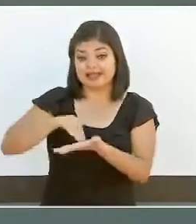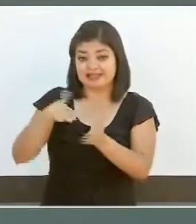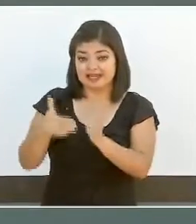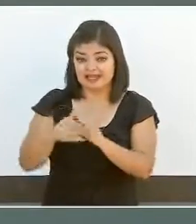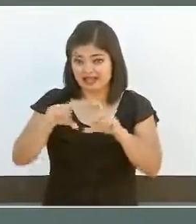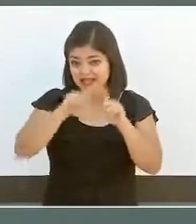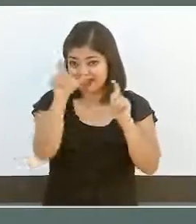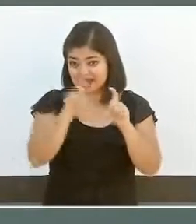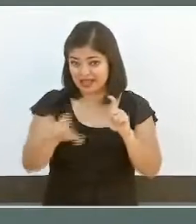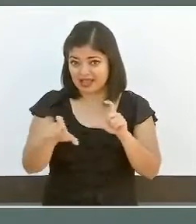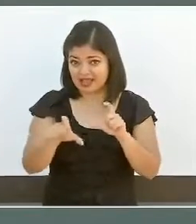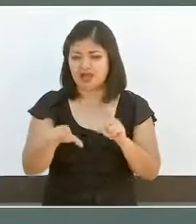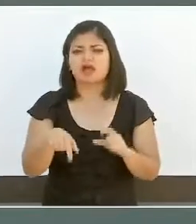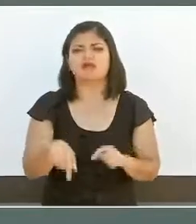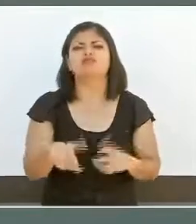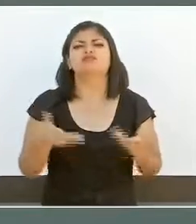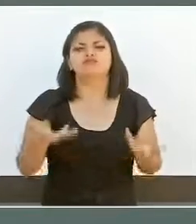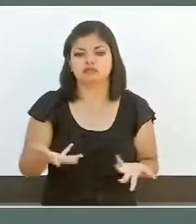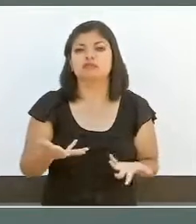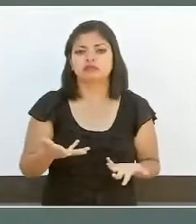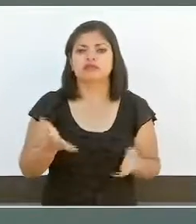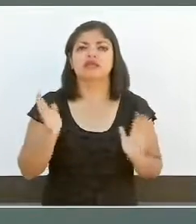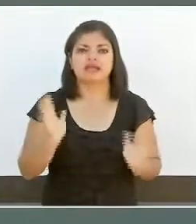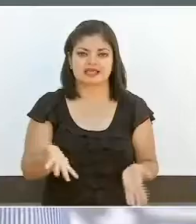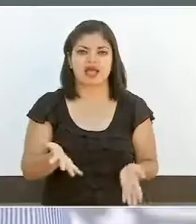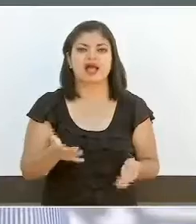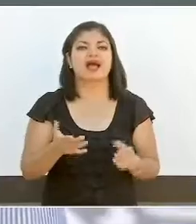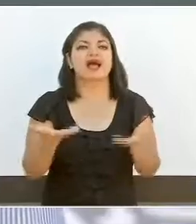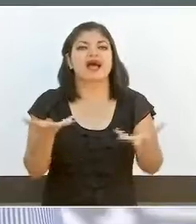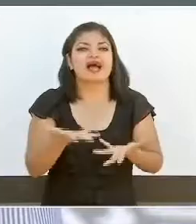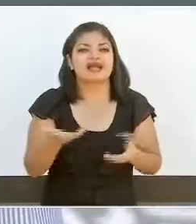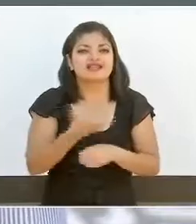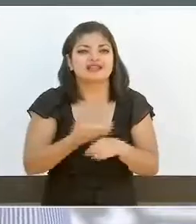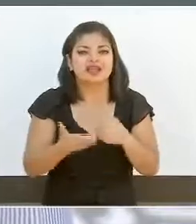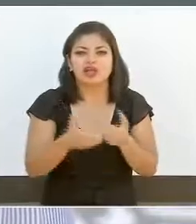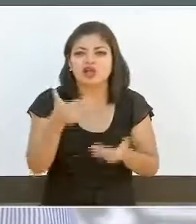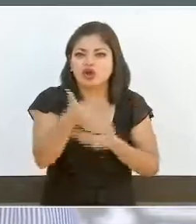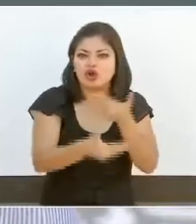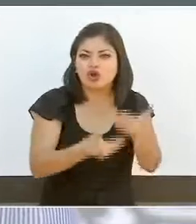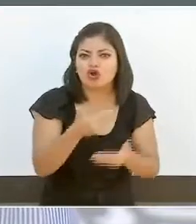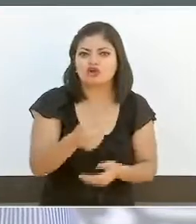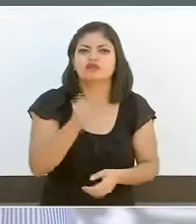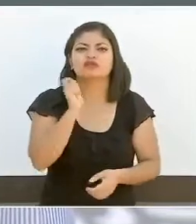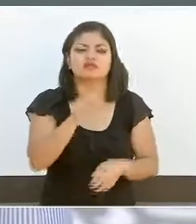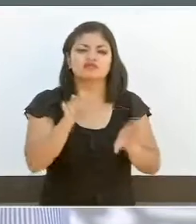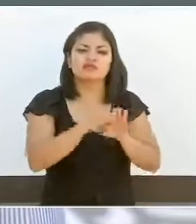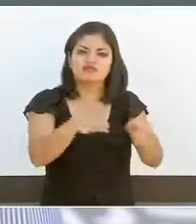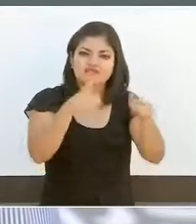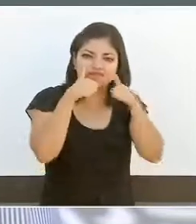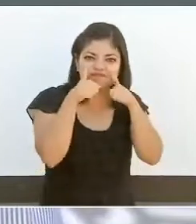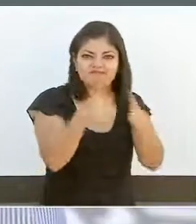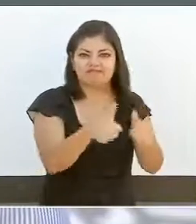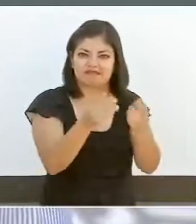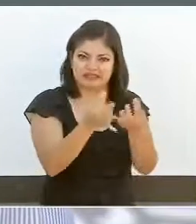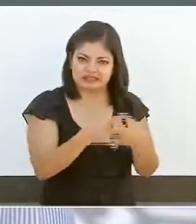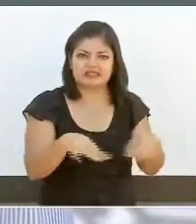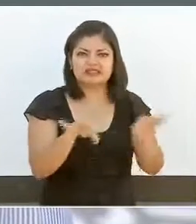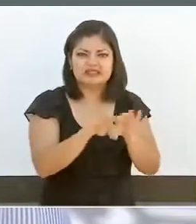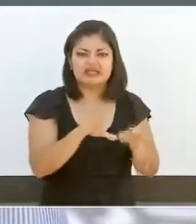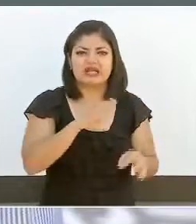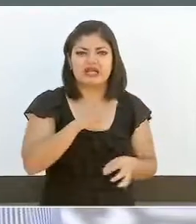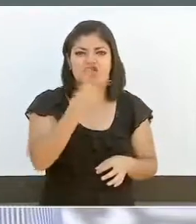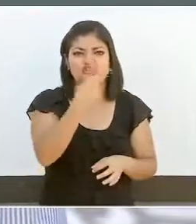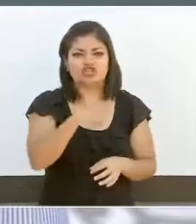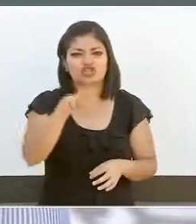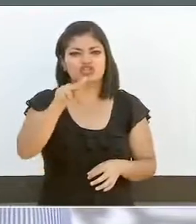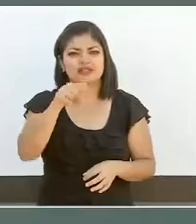por ese motivo, está territorializada, territorializada, dividida en las mismas 266